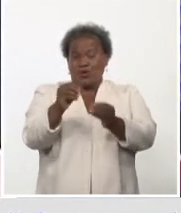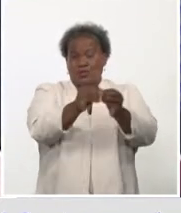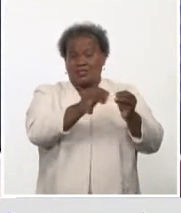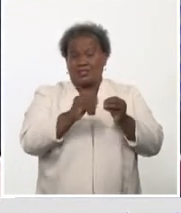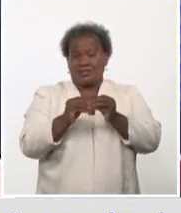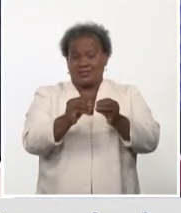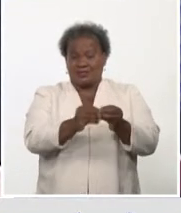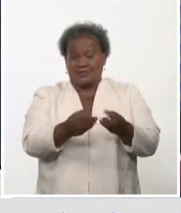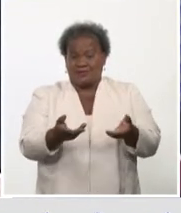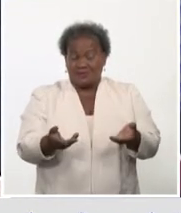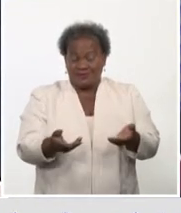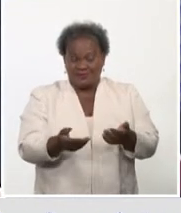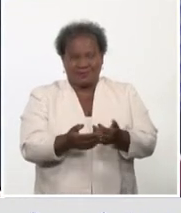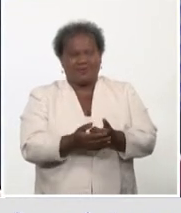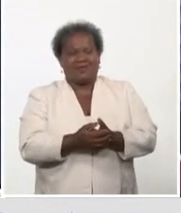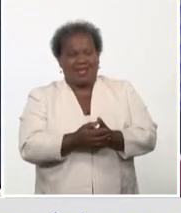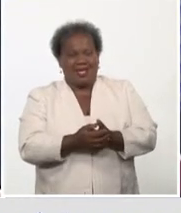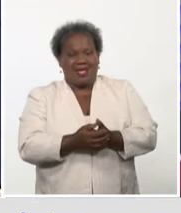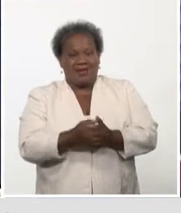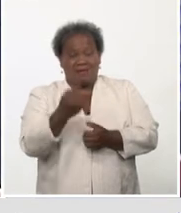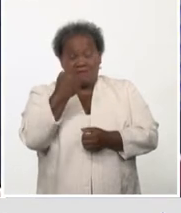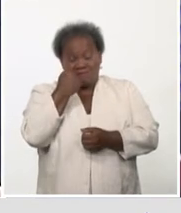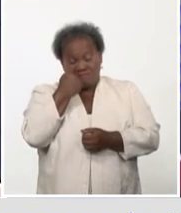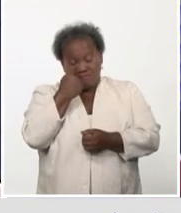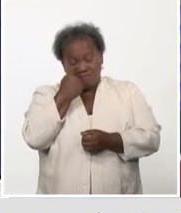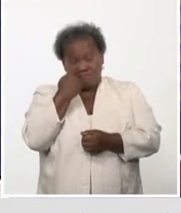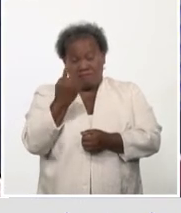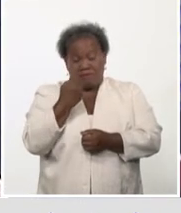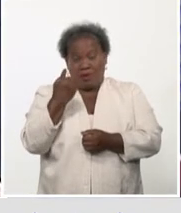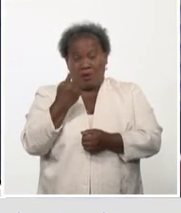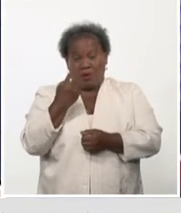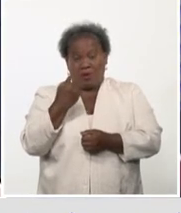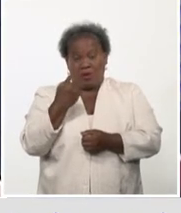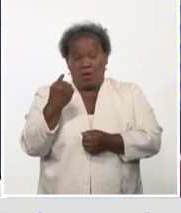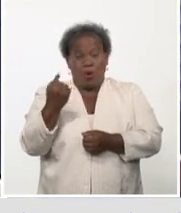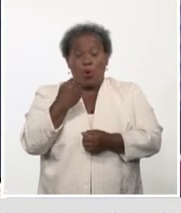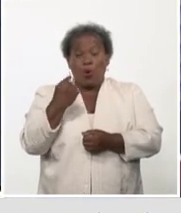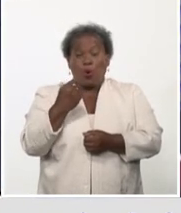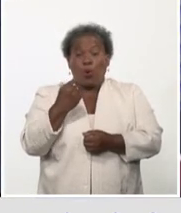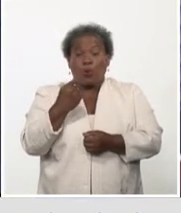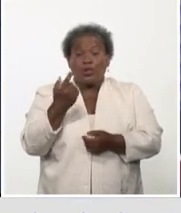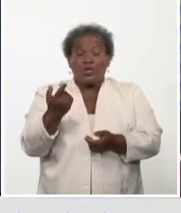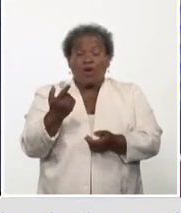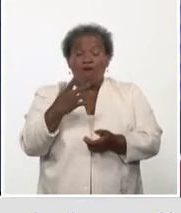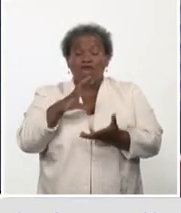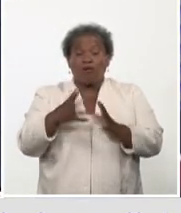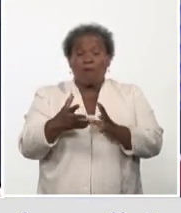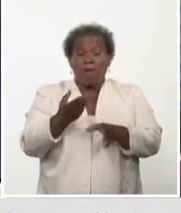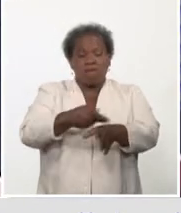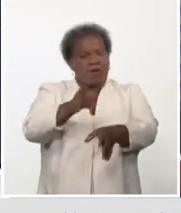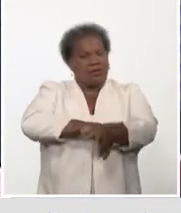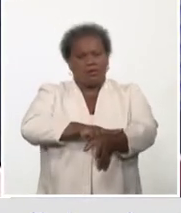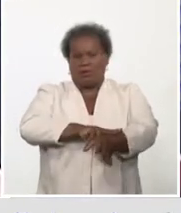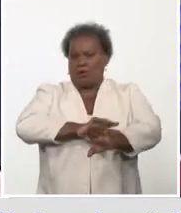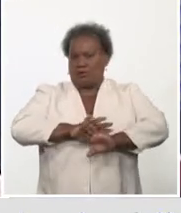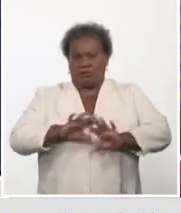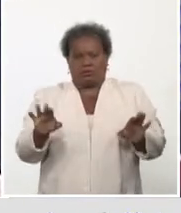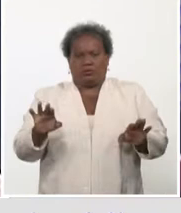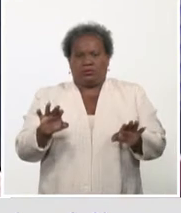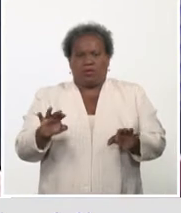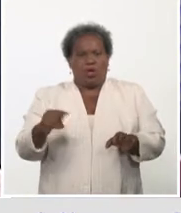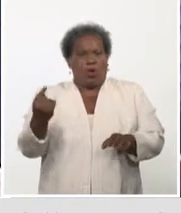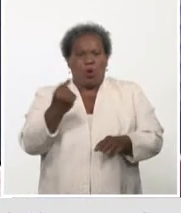vamos al tratamiento efectivo, como yo diría. Aquí el único tratamiento efectivo que hay es la prevención. Es lo único que está